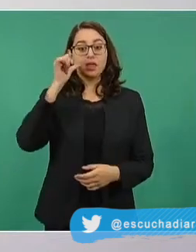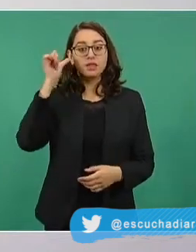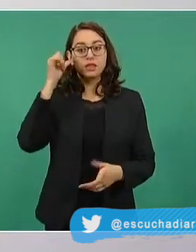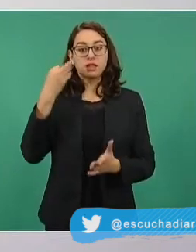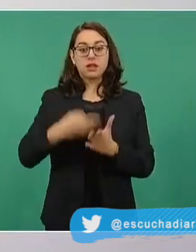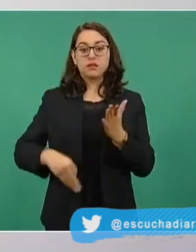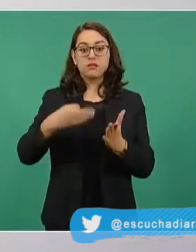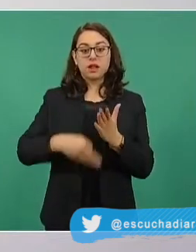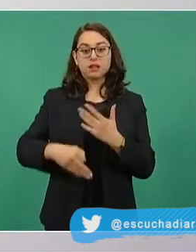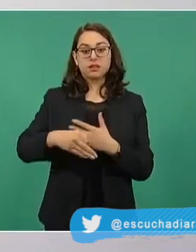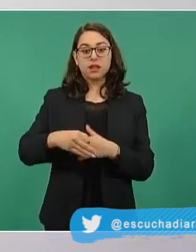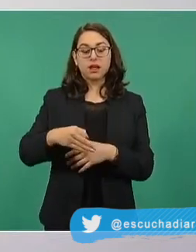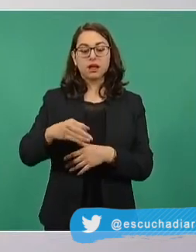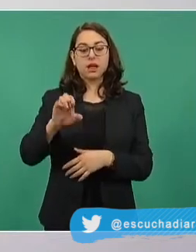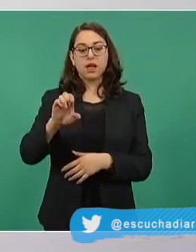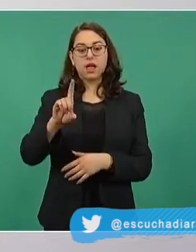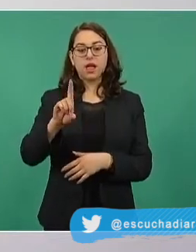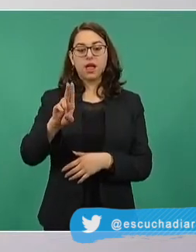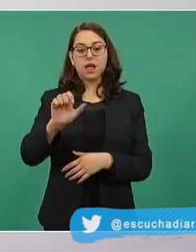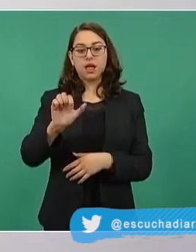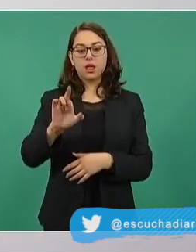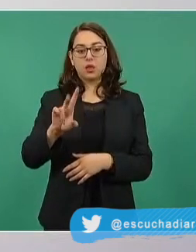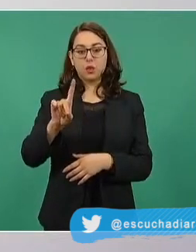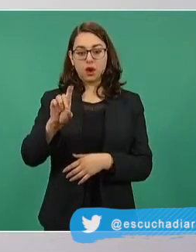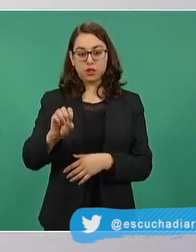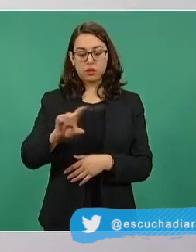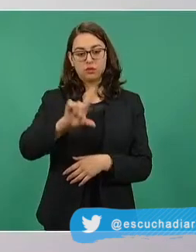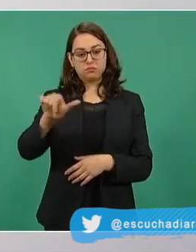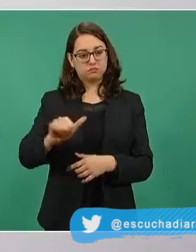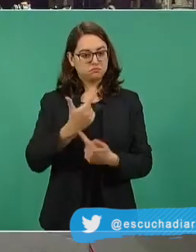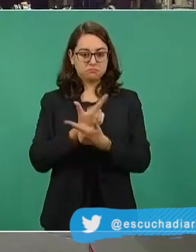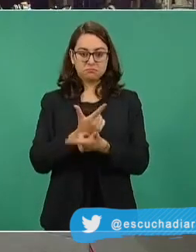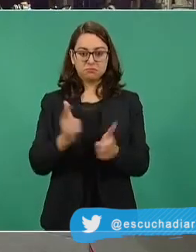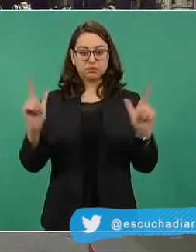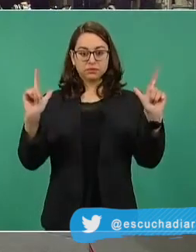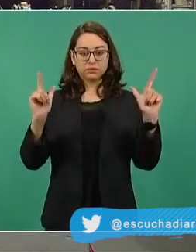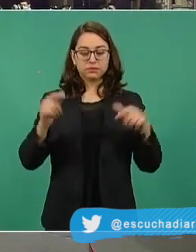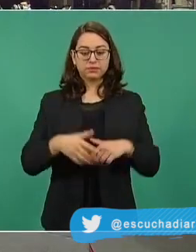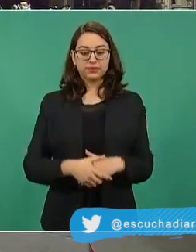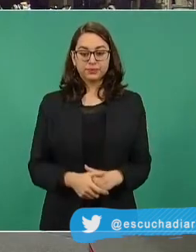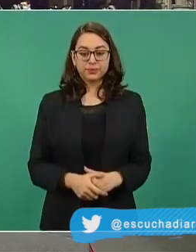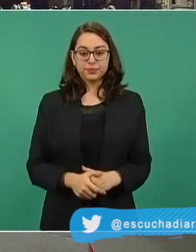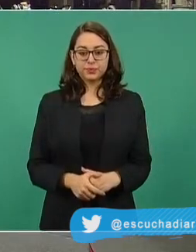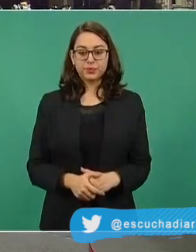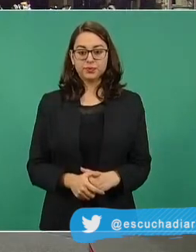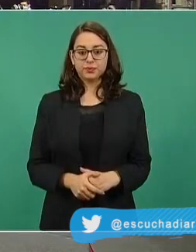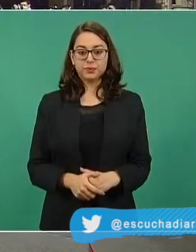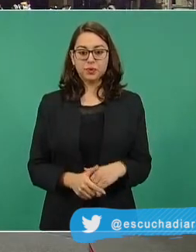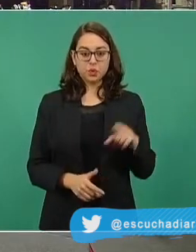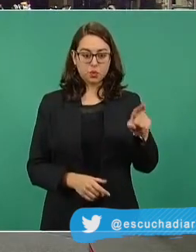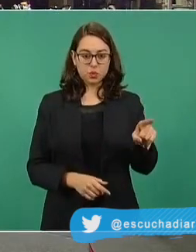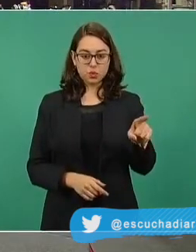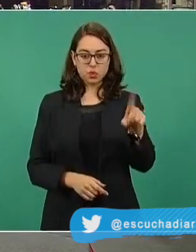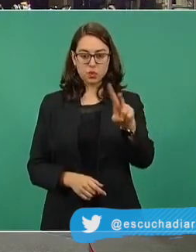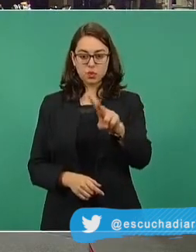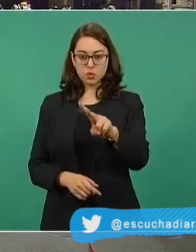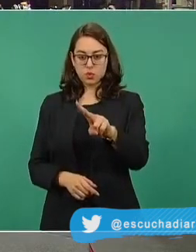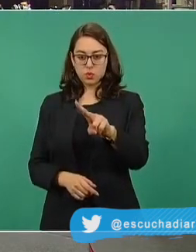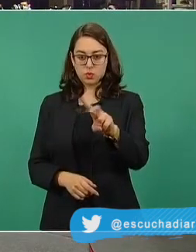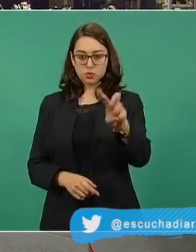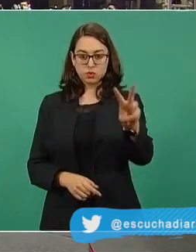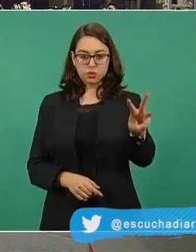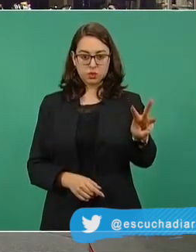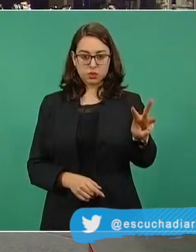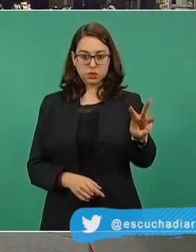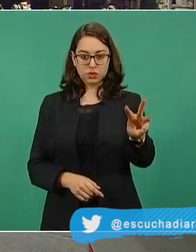bitcóin como moneda de curso legal. Considera que no habrá cambios en los principios tradicionales financieros que rigen en el país, cuidando que